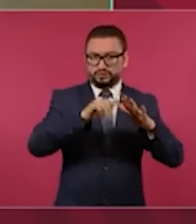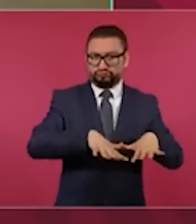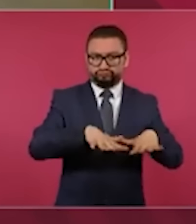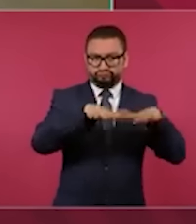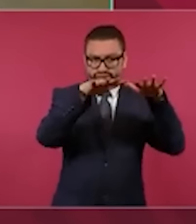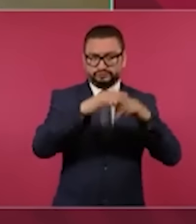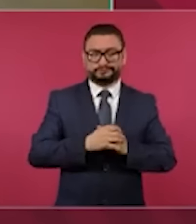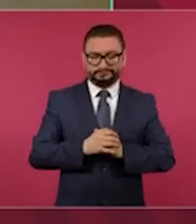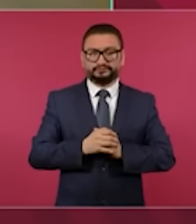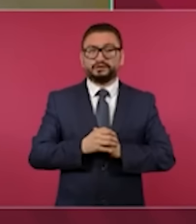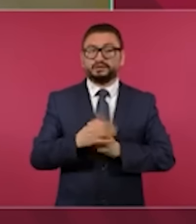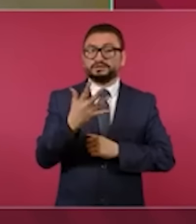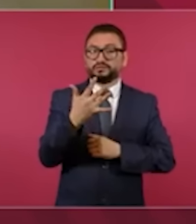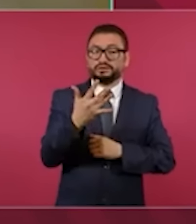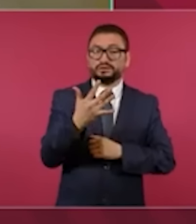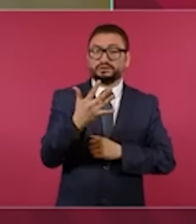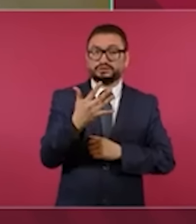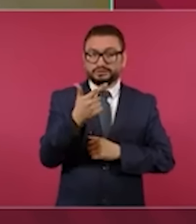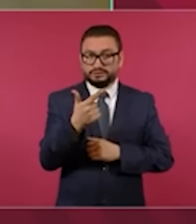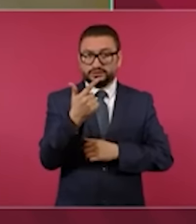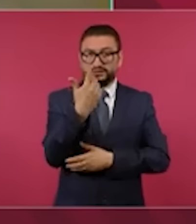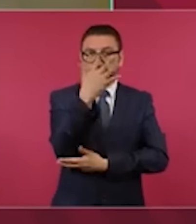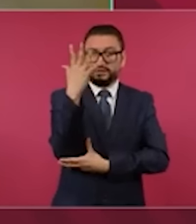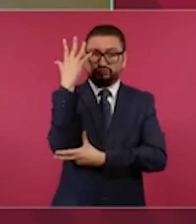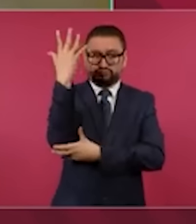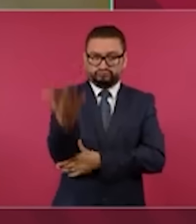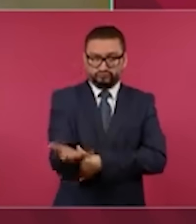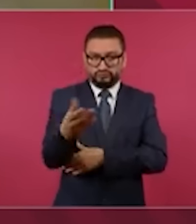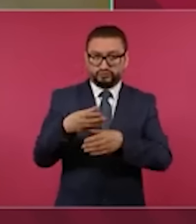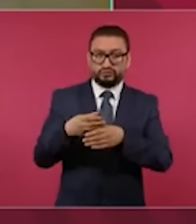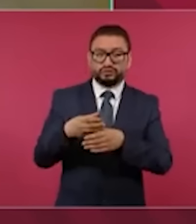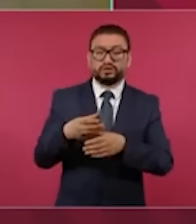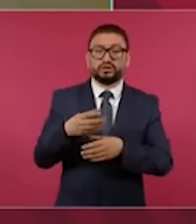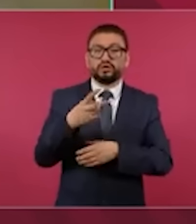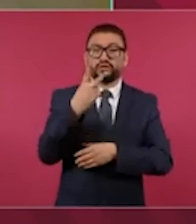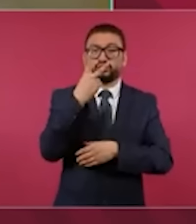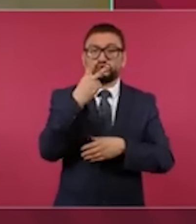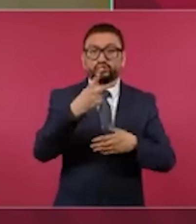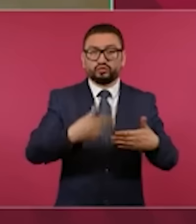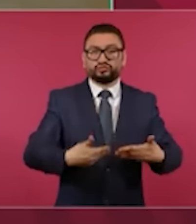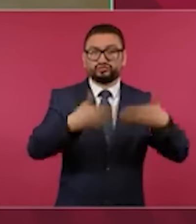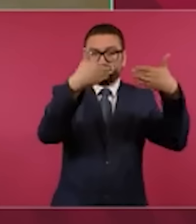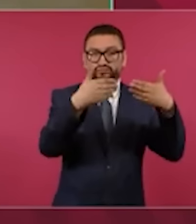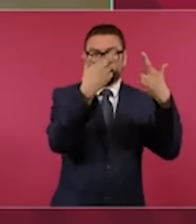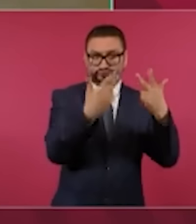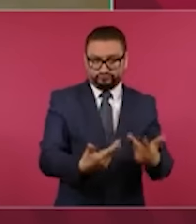inundada, cincuenta y siete árboles caídos, dos barras colapsadas,